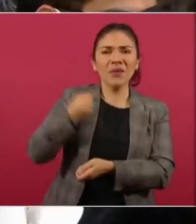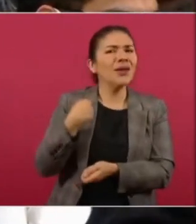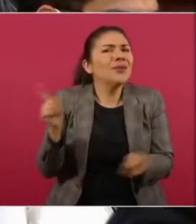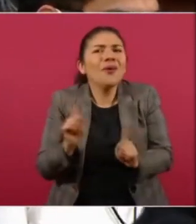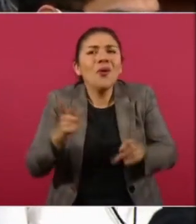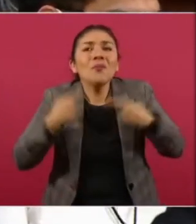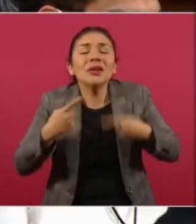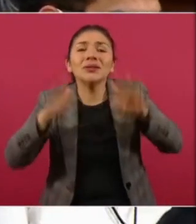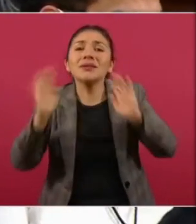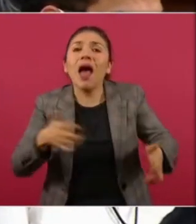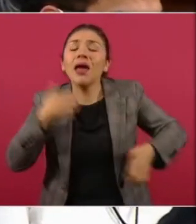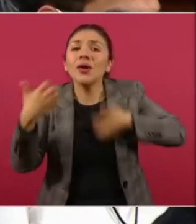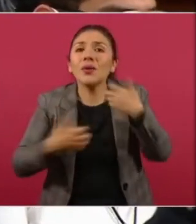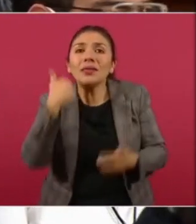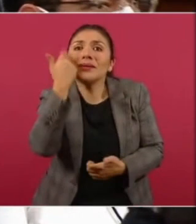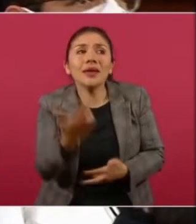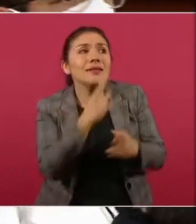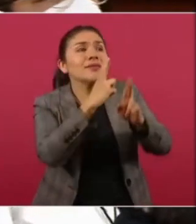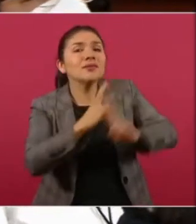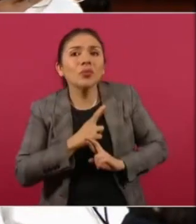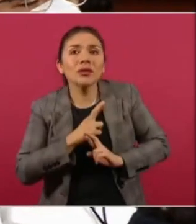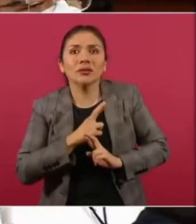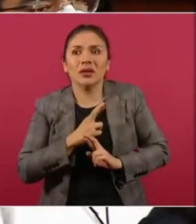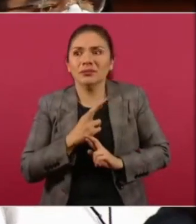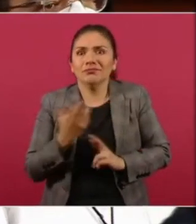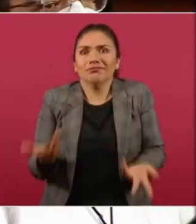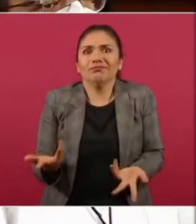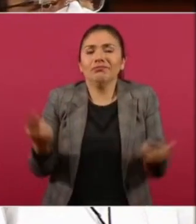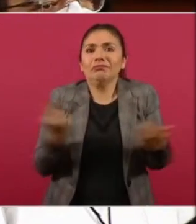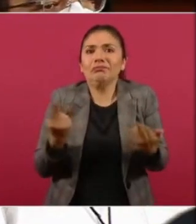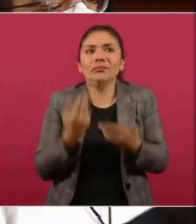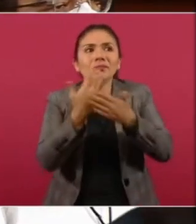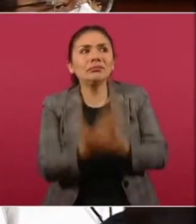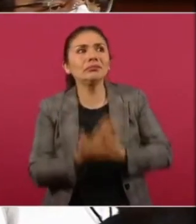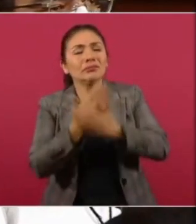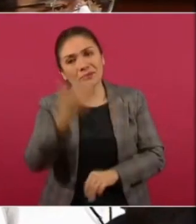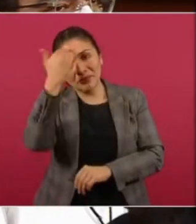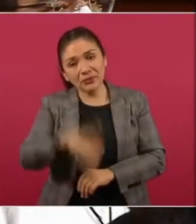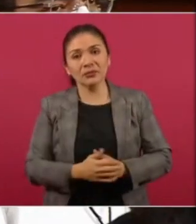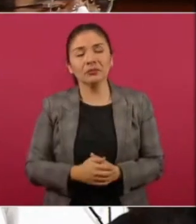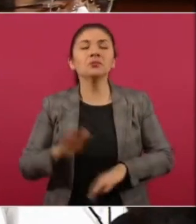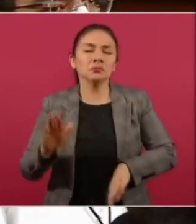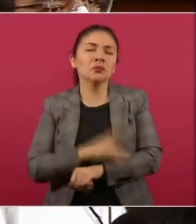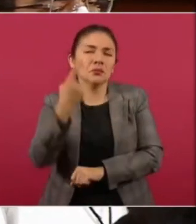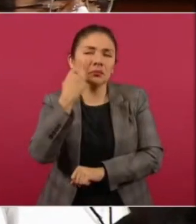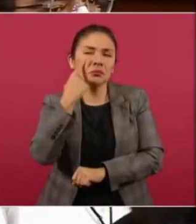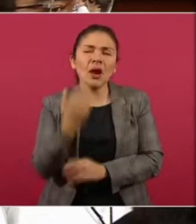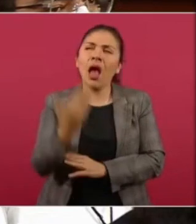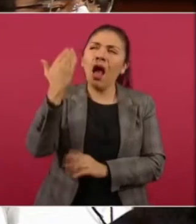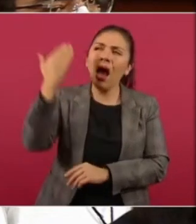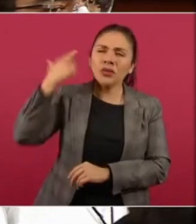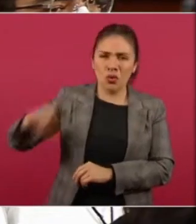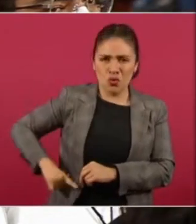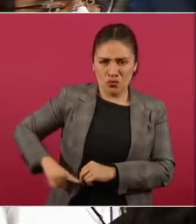estaba diciendo a este reportero cuando el presidente se tuvo que meter para calmarla, nunca dejó hablar esta